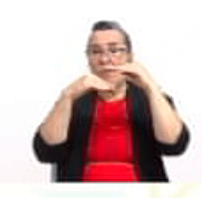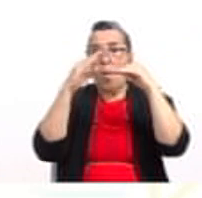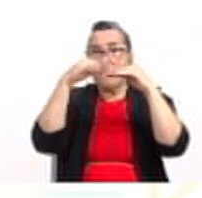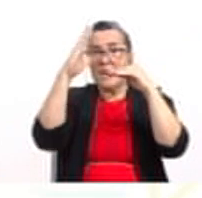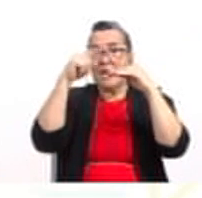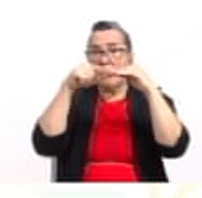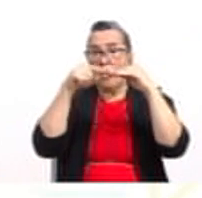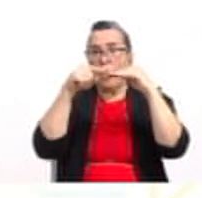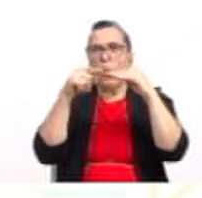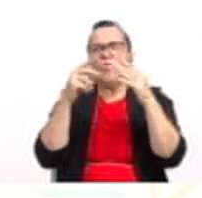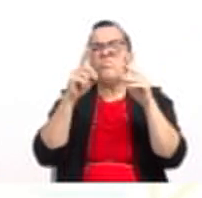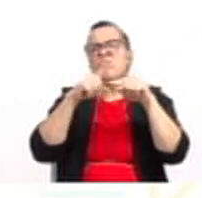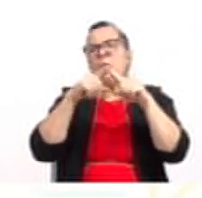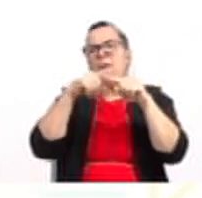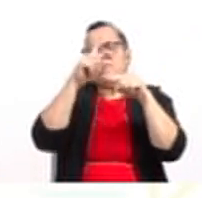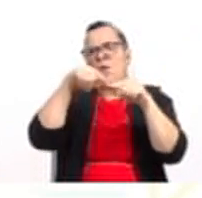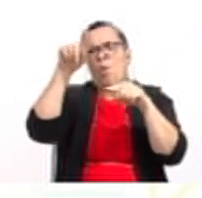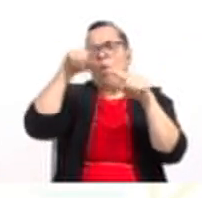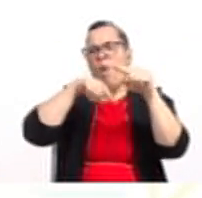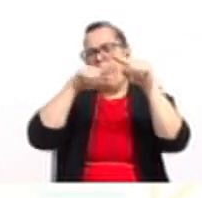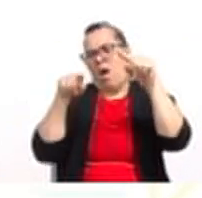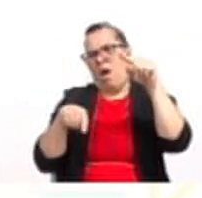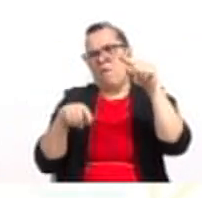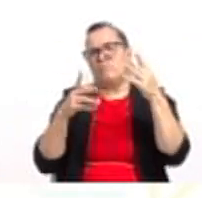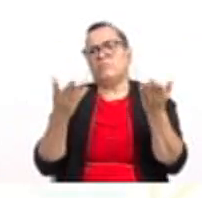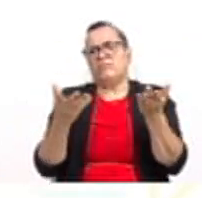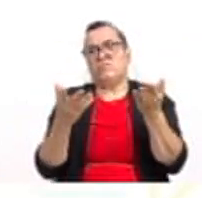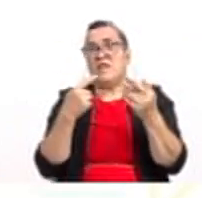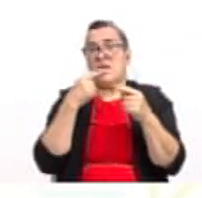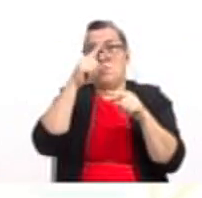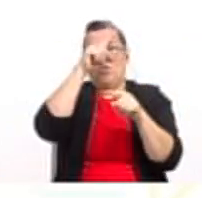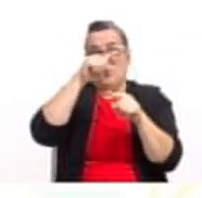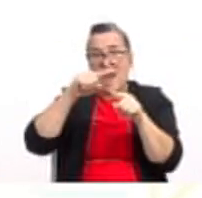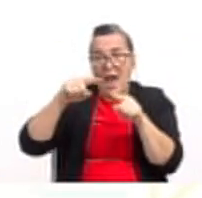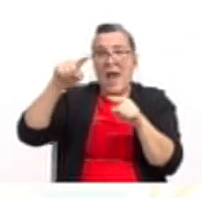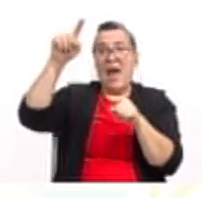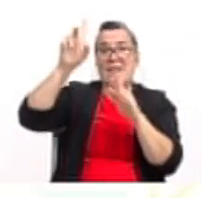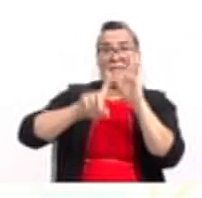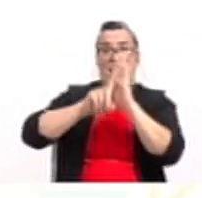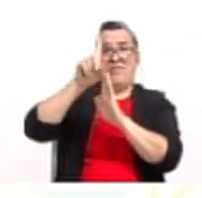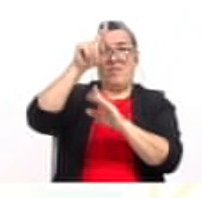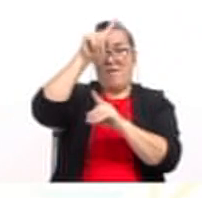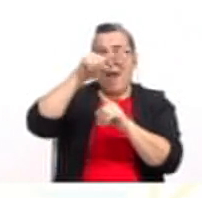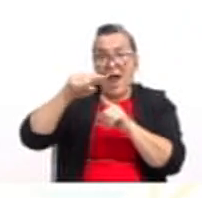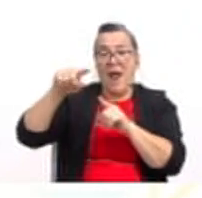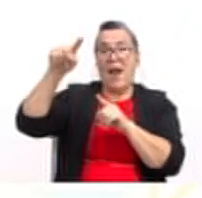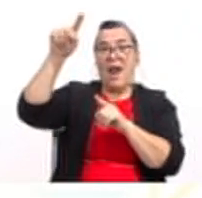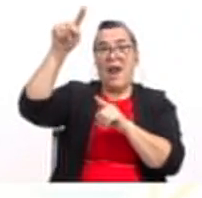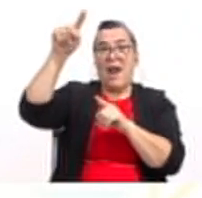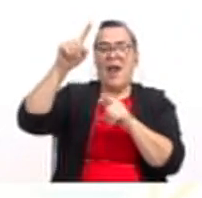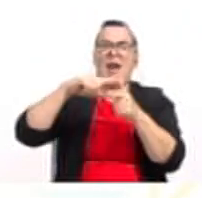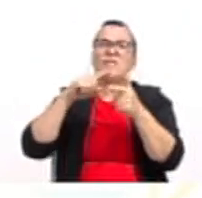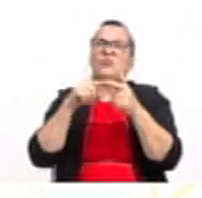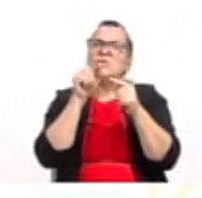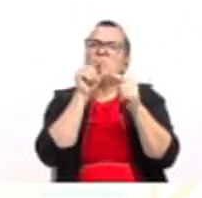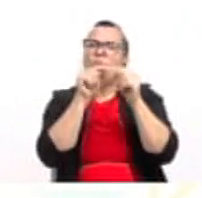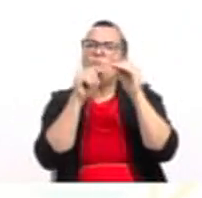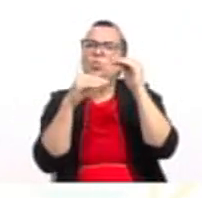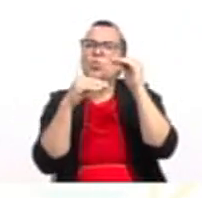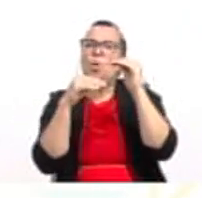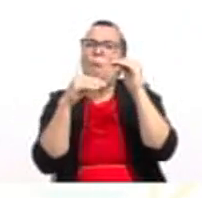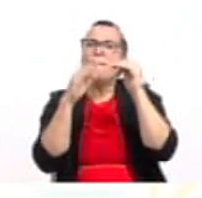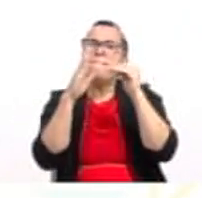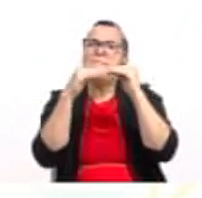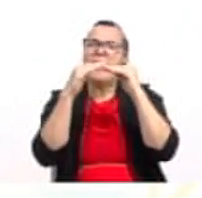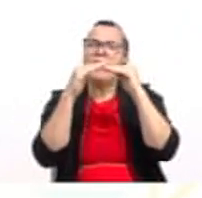la concavidad. Como en este caso habíamos mencionado que es cóncava hacia arriba, entonces va a tener un punto que es mínimo. ¿Y